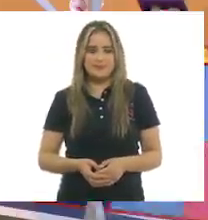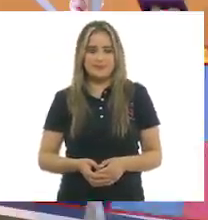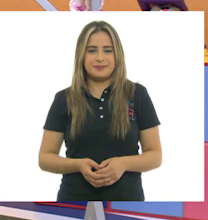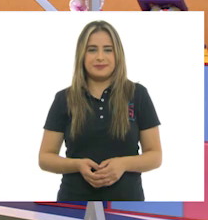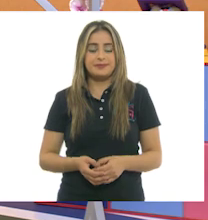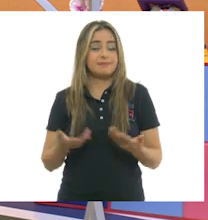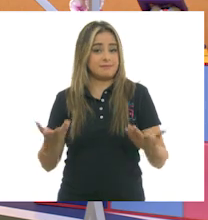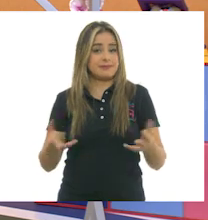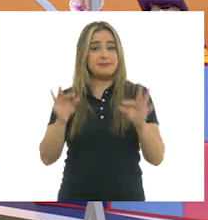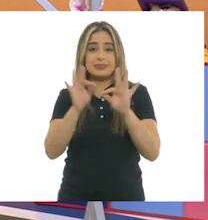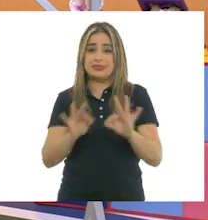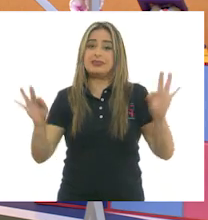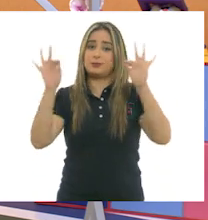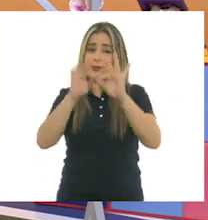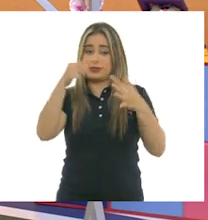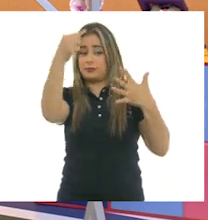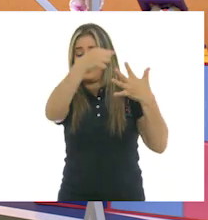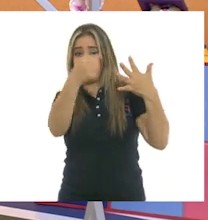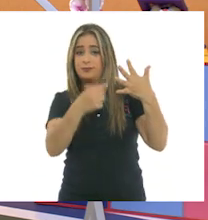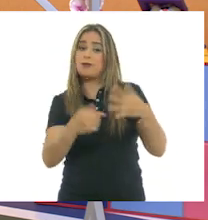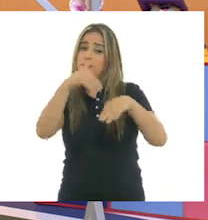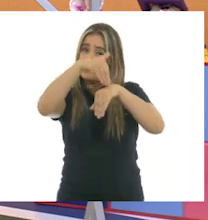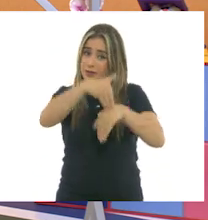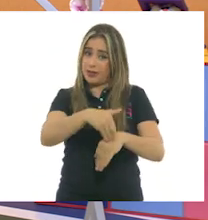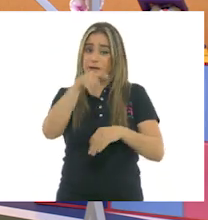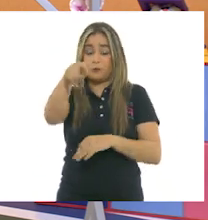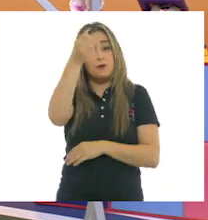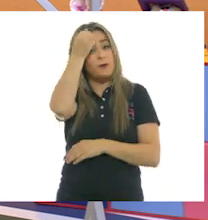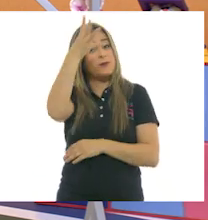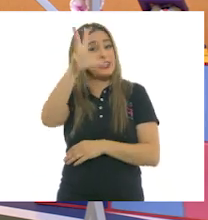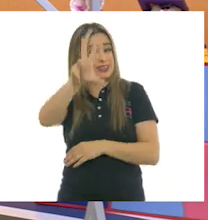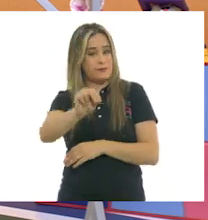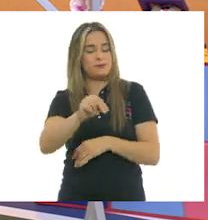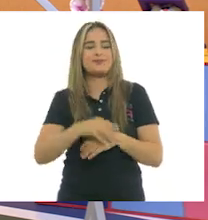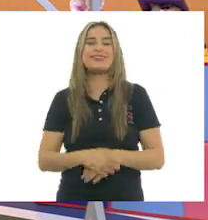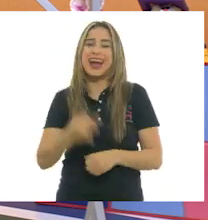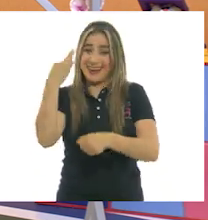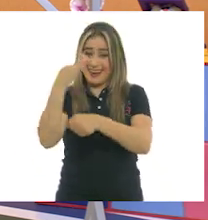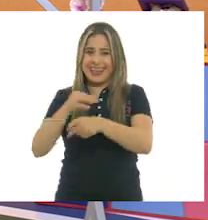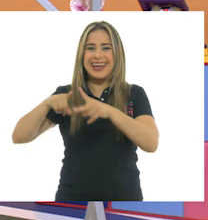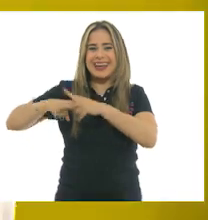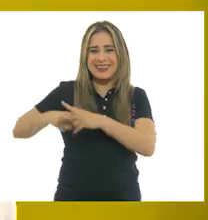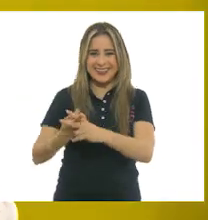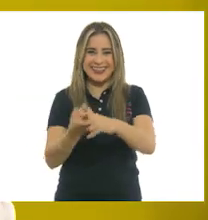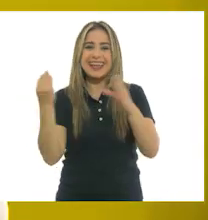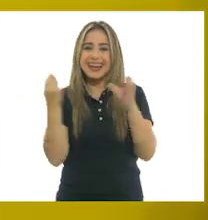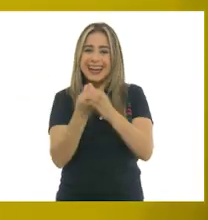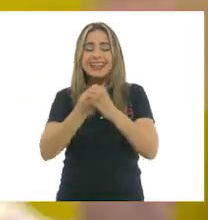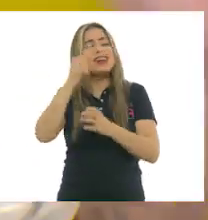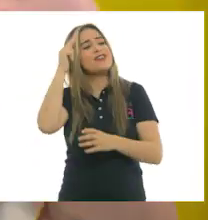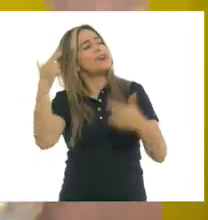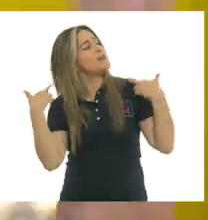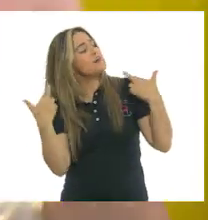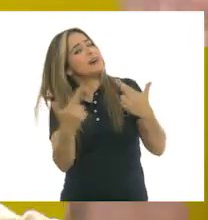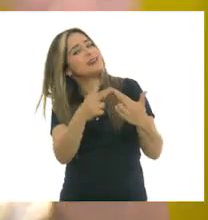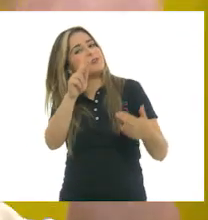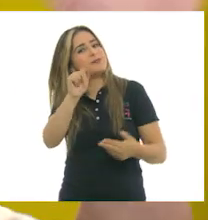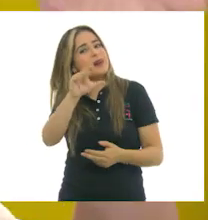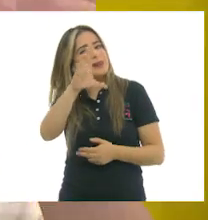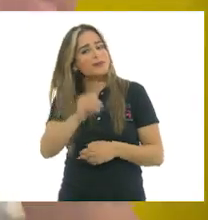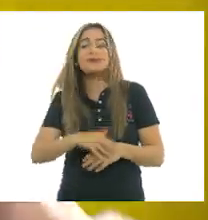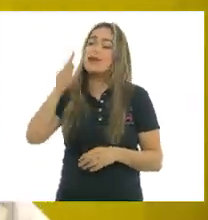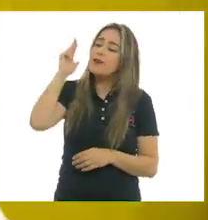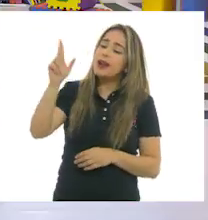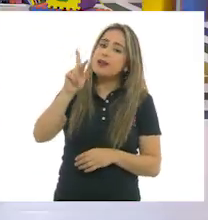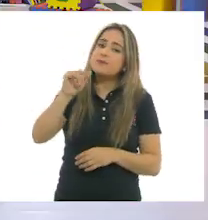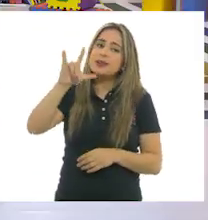¡Qué importante es seguir estas medidas! No las olviden. Y ahora sí vamos a comenzar con la clase de hoy. ¡Hola, maestro Paco! ¡Hola,